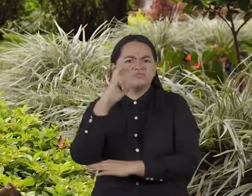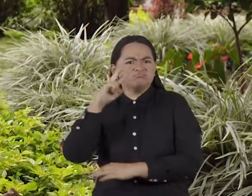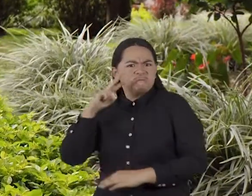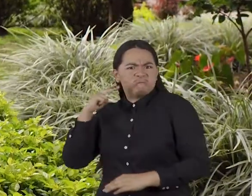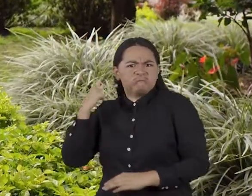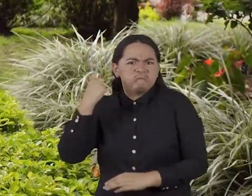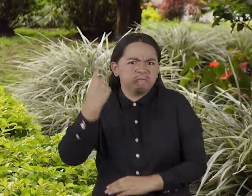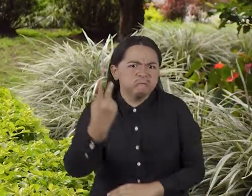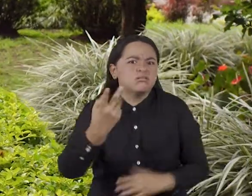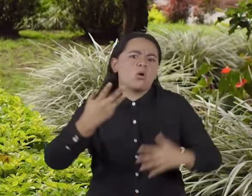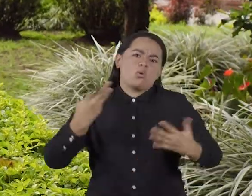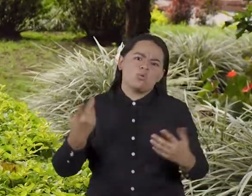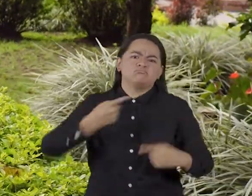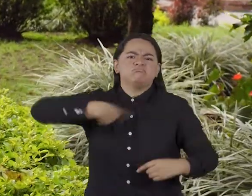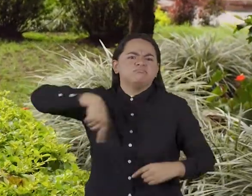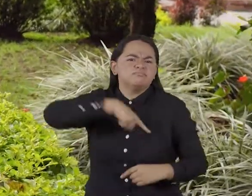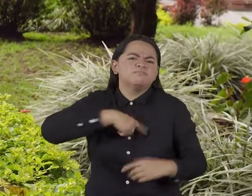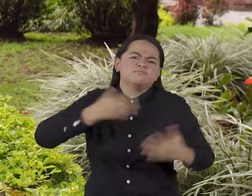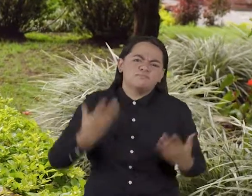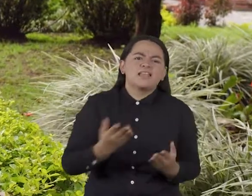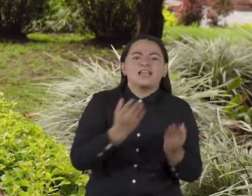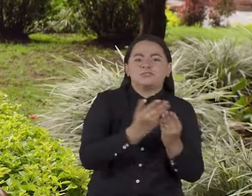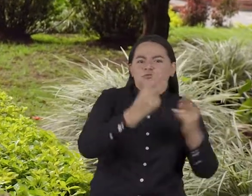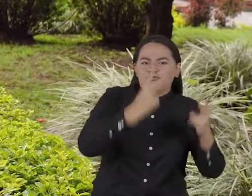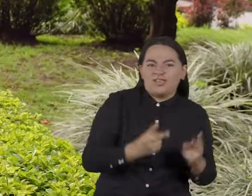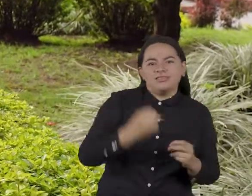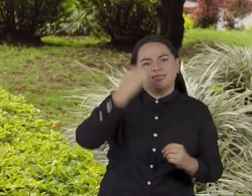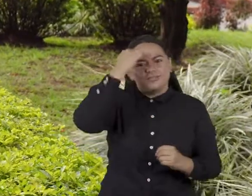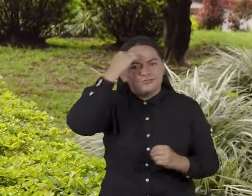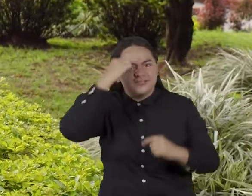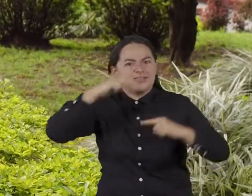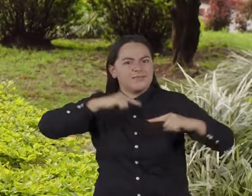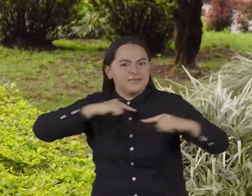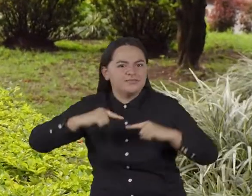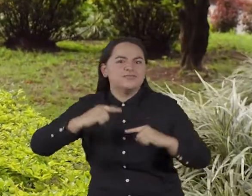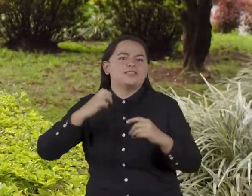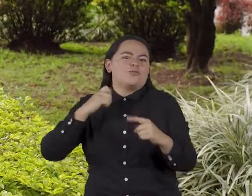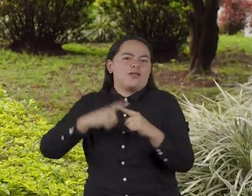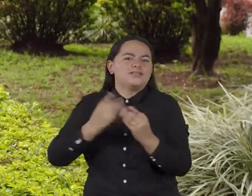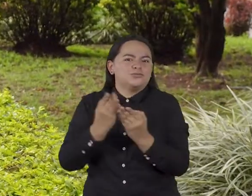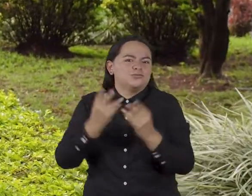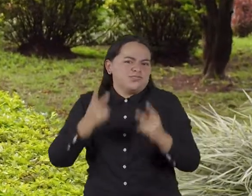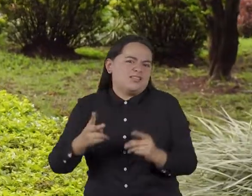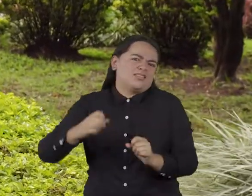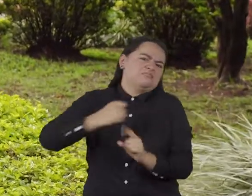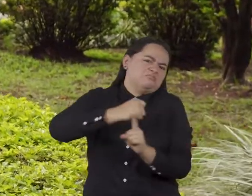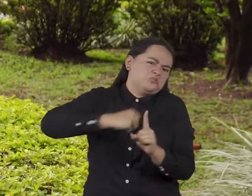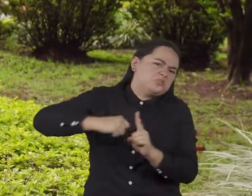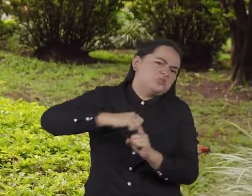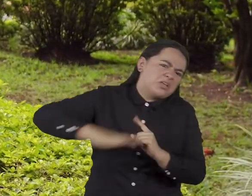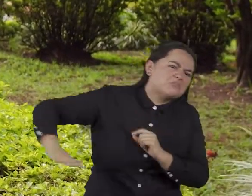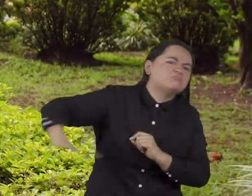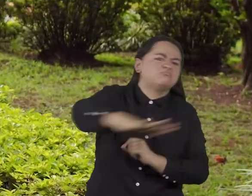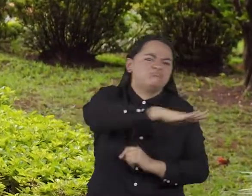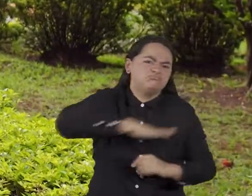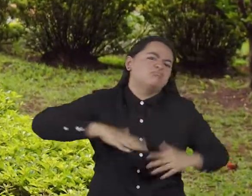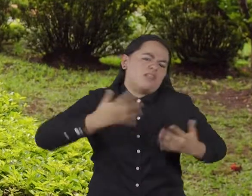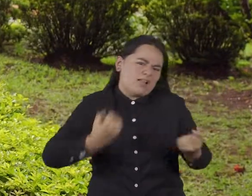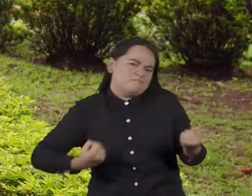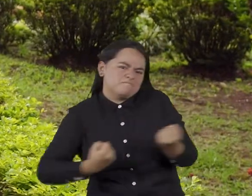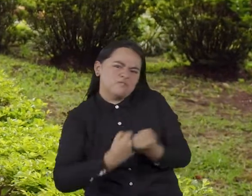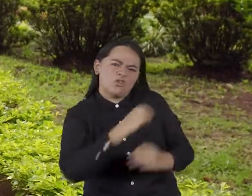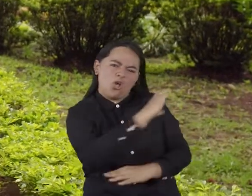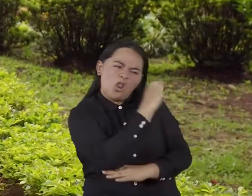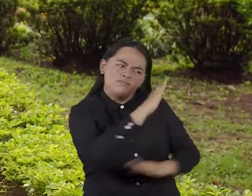conocimiento. Con la participación de estudiantes, docentes, administrativos, egresados y sociedad en general, se contribuirá, desde